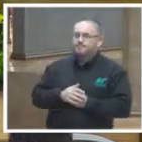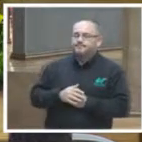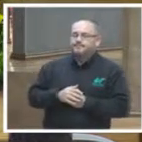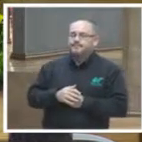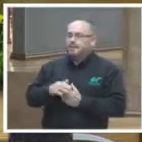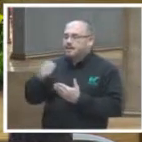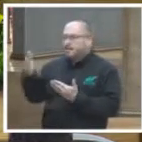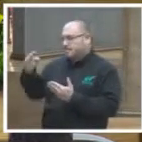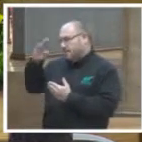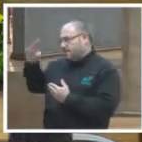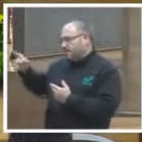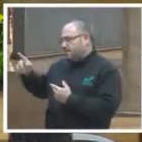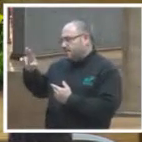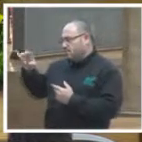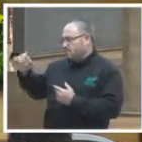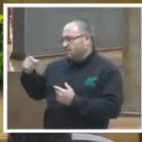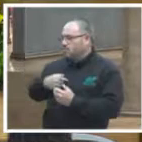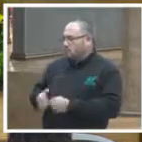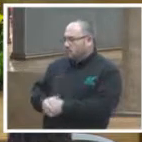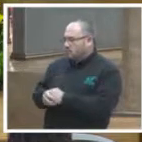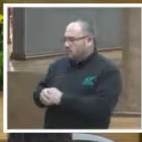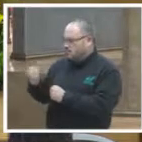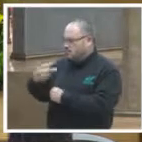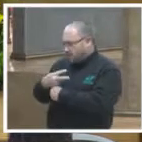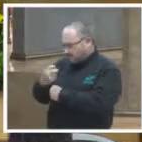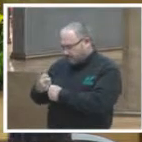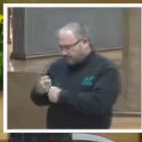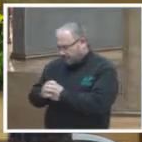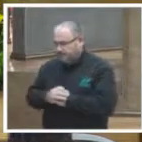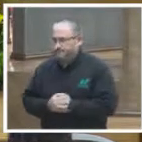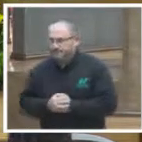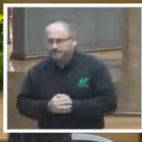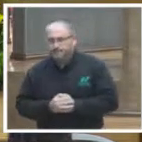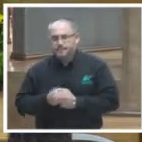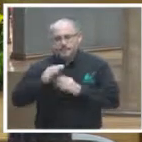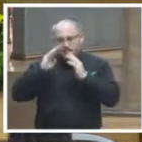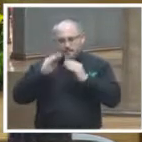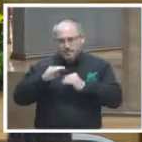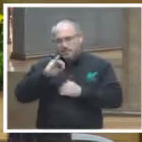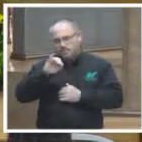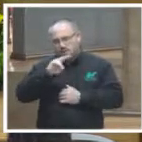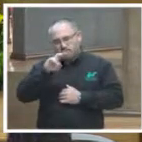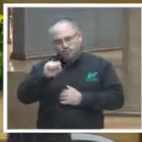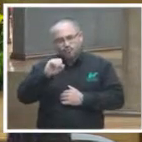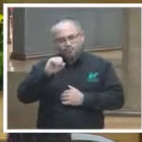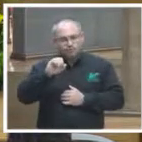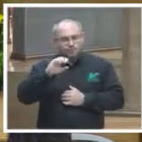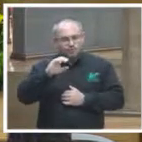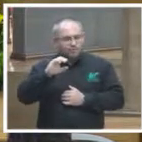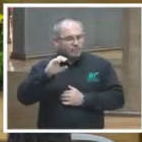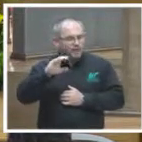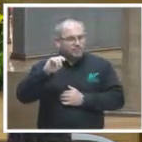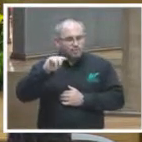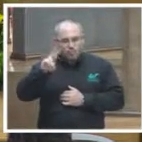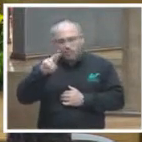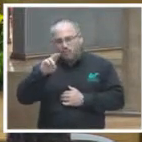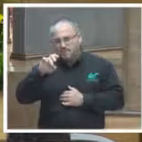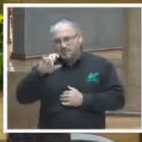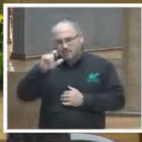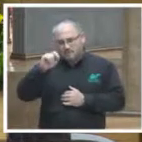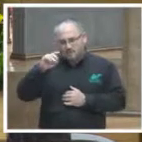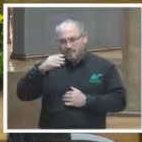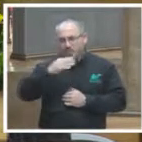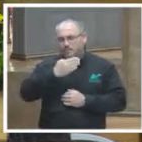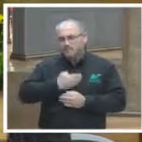Rodríguez Mondragón. Los saludo, muchas gracias por la invitación. Maestro Jesús Cantú Escalante, profesor de la Escuela de